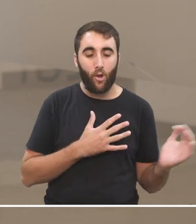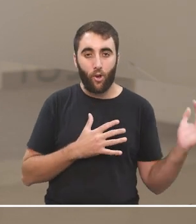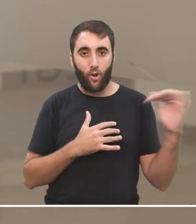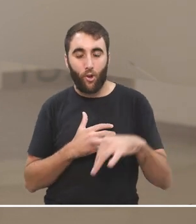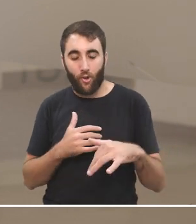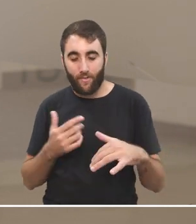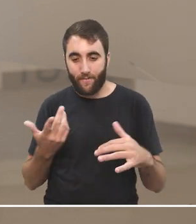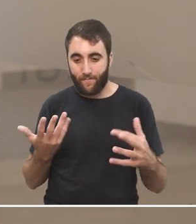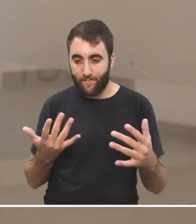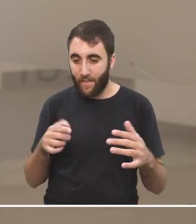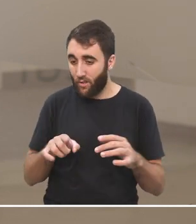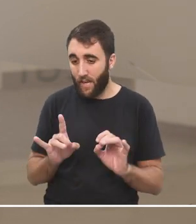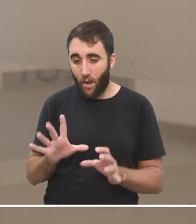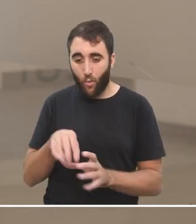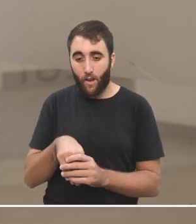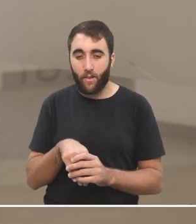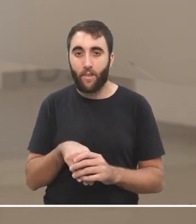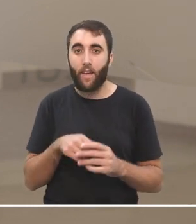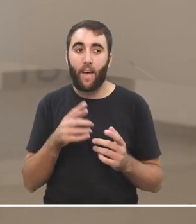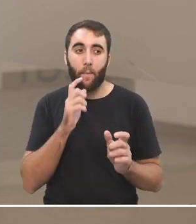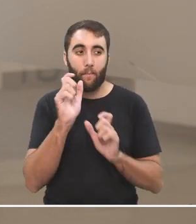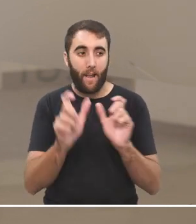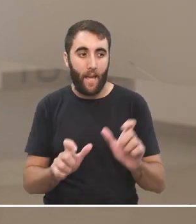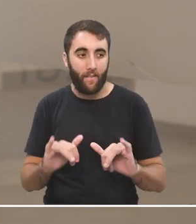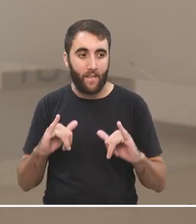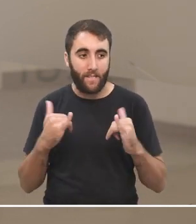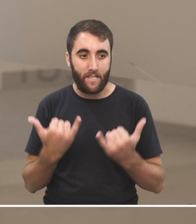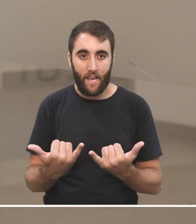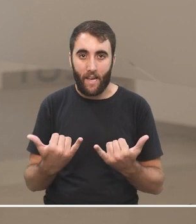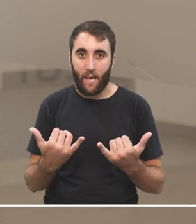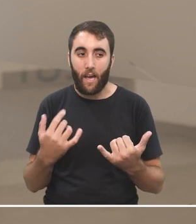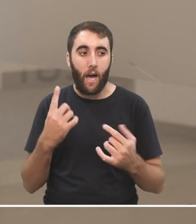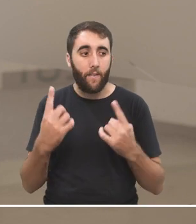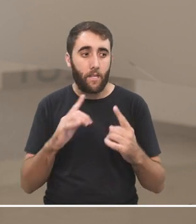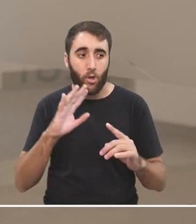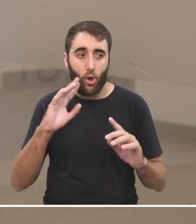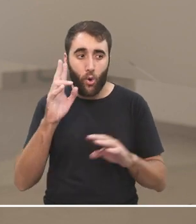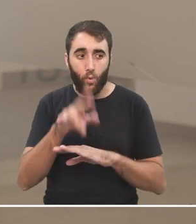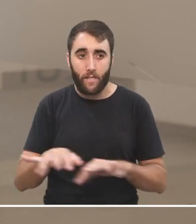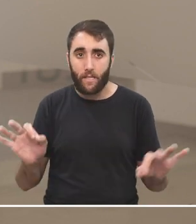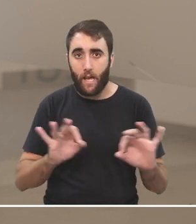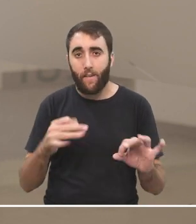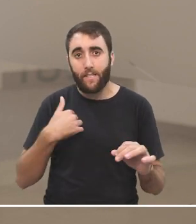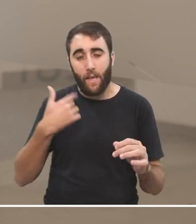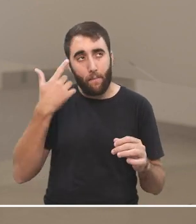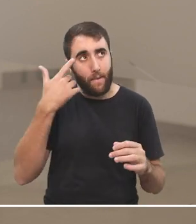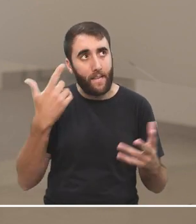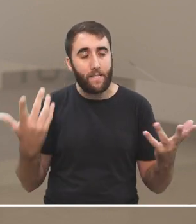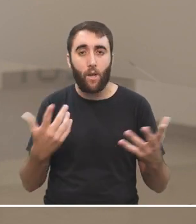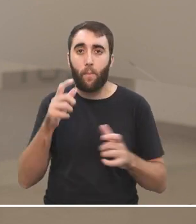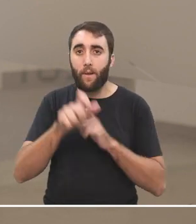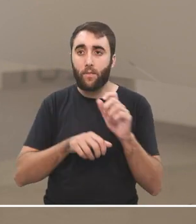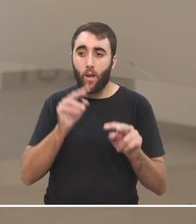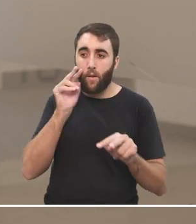al usar este tipo de nomenclaturas, o incluso sin usarlas, se suele observar a estas